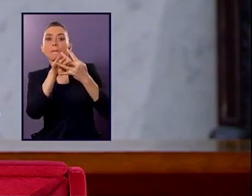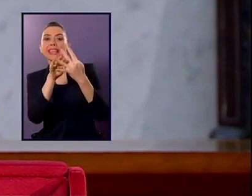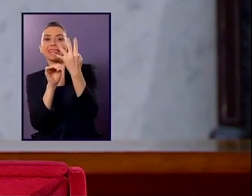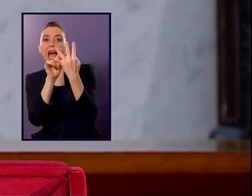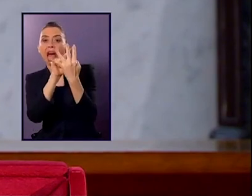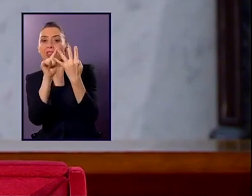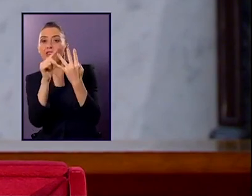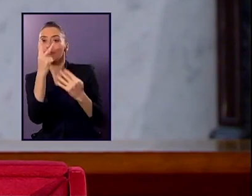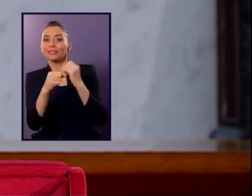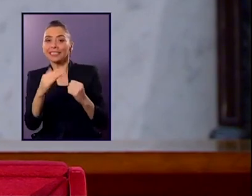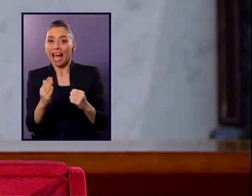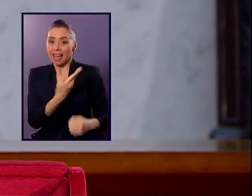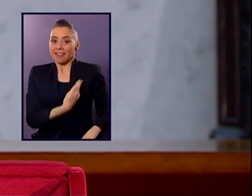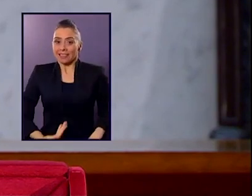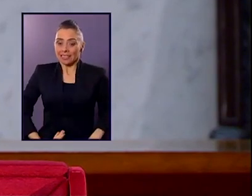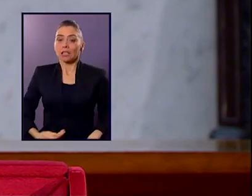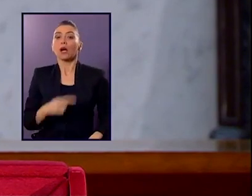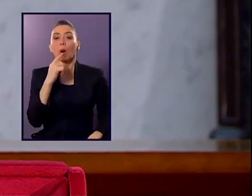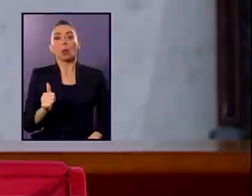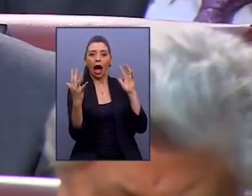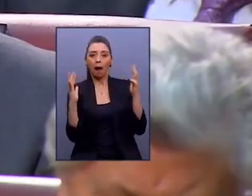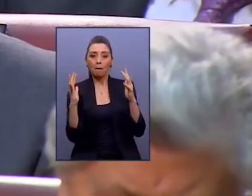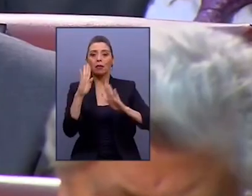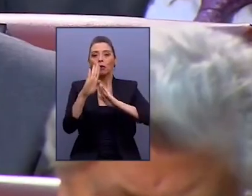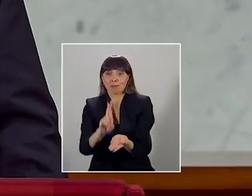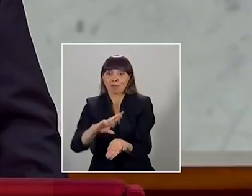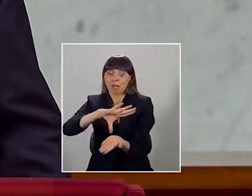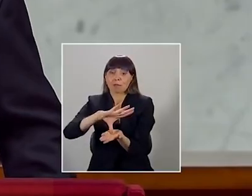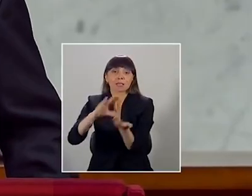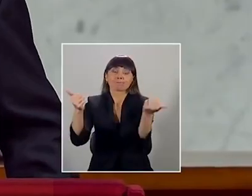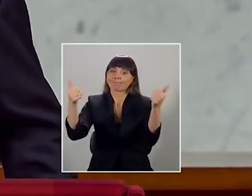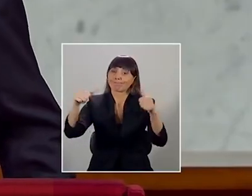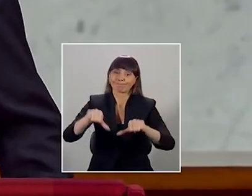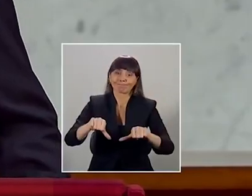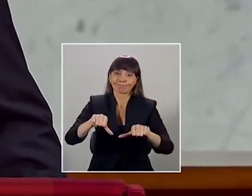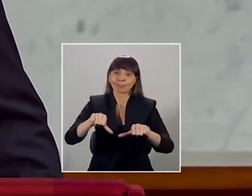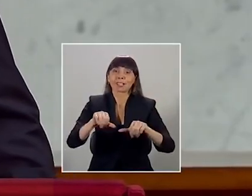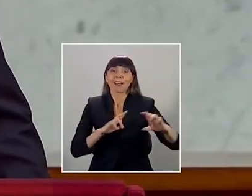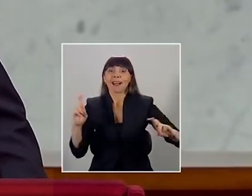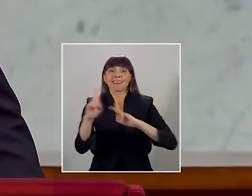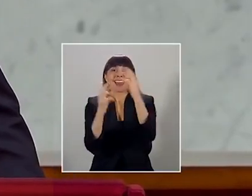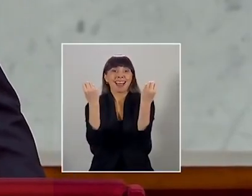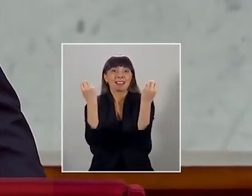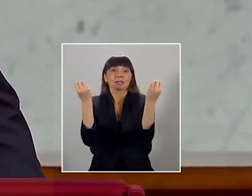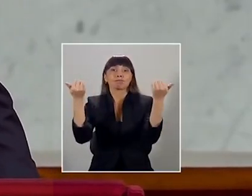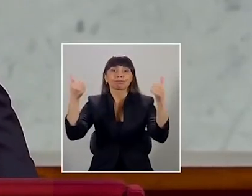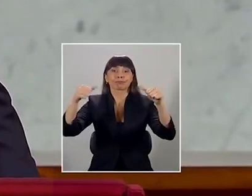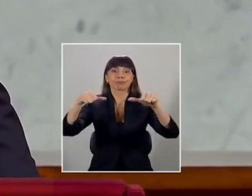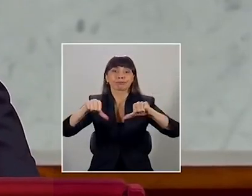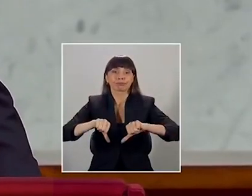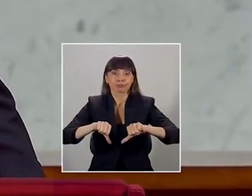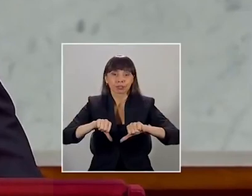tenemos la satisfacción de decir que hemos cumplido con gran parte de nuestros compromisos. Debilitando nuestra sana convivencia y